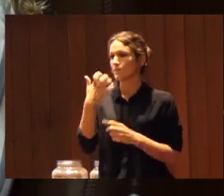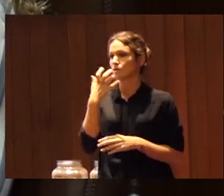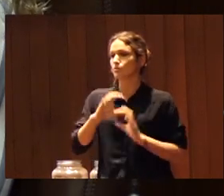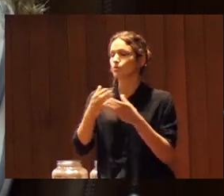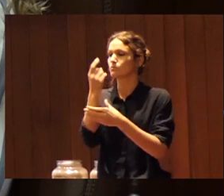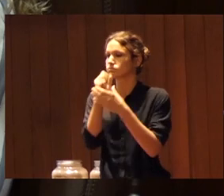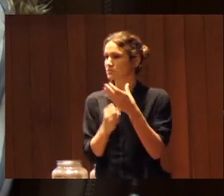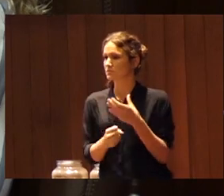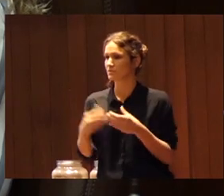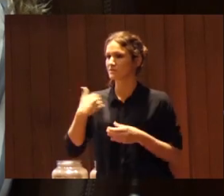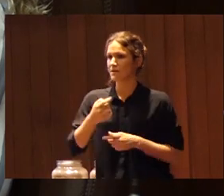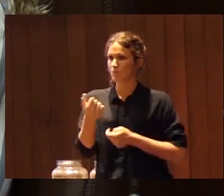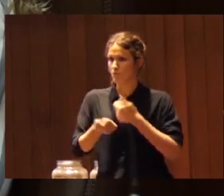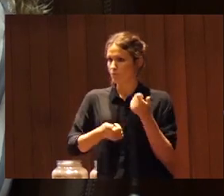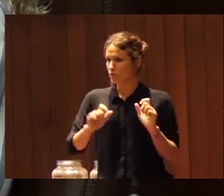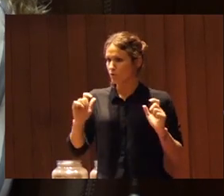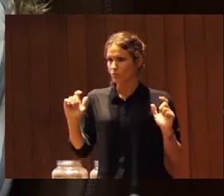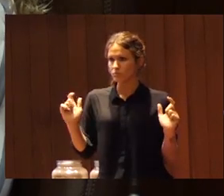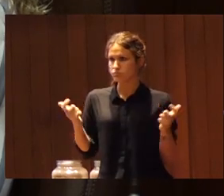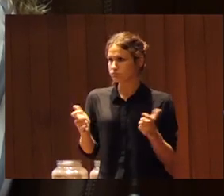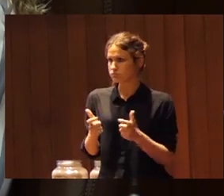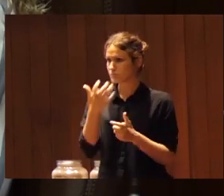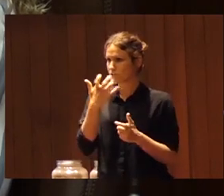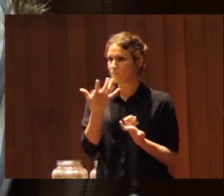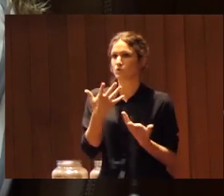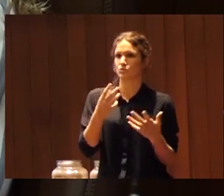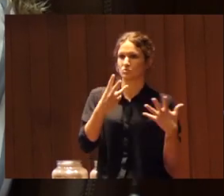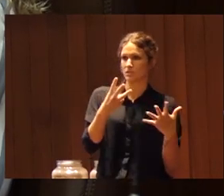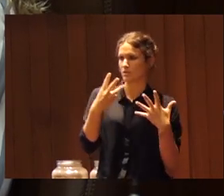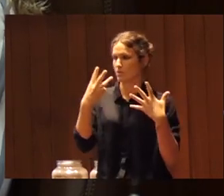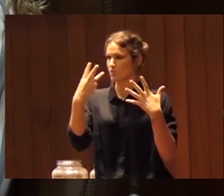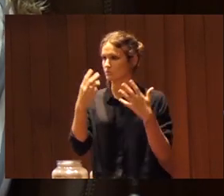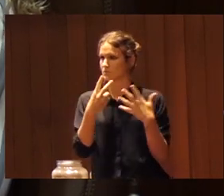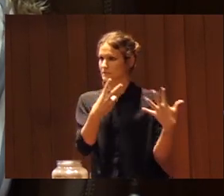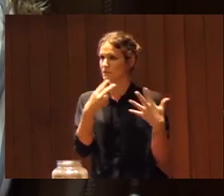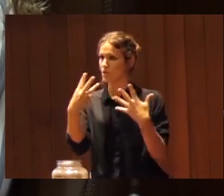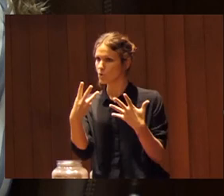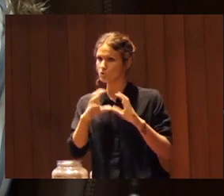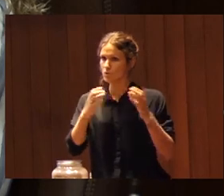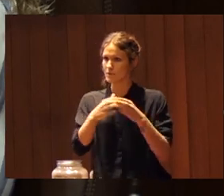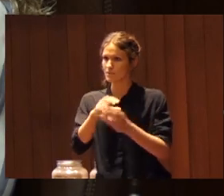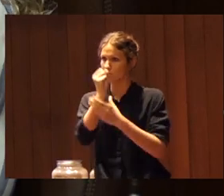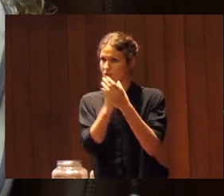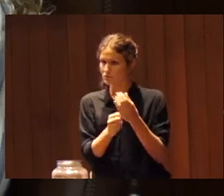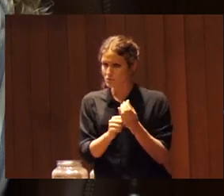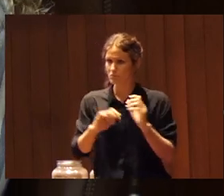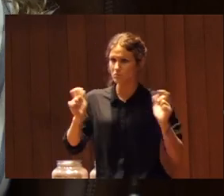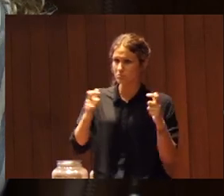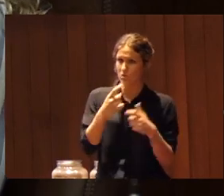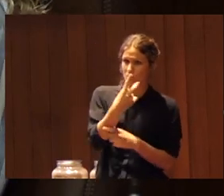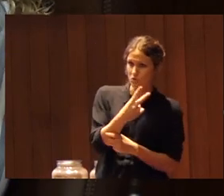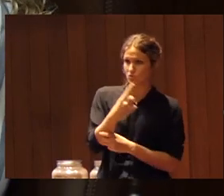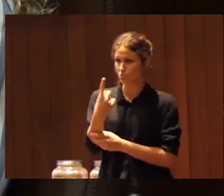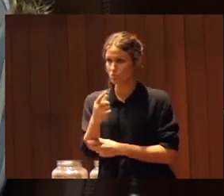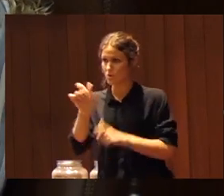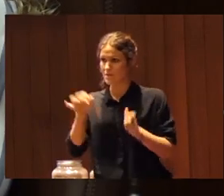nos ha pasado que fueron desapareciendo fueron desapareciendo habían siete o ocho equipos femeninos de balón sexto fueron desapareciendo quedaban dos uno las chicas que más